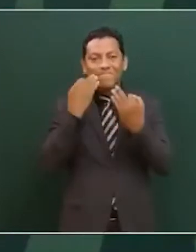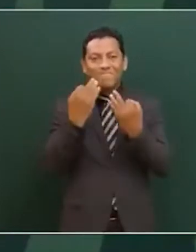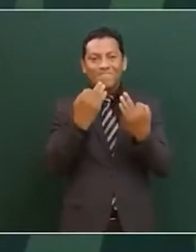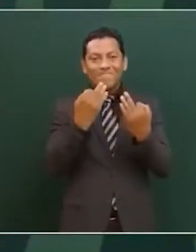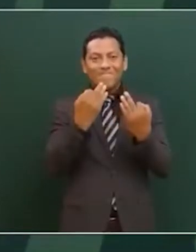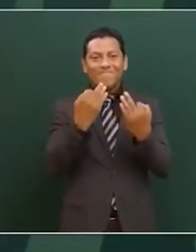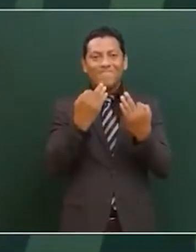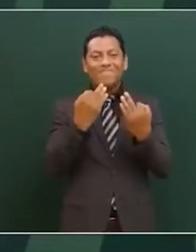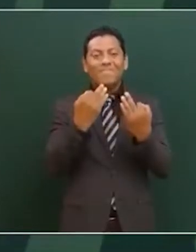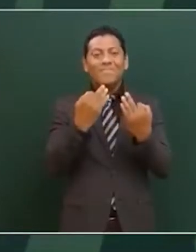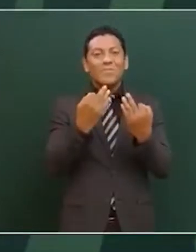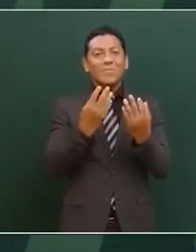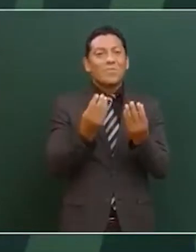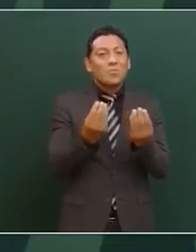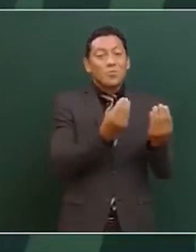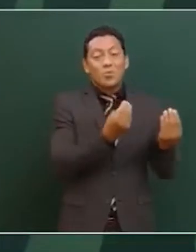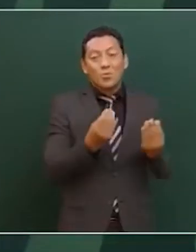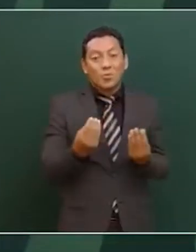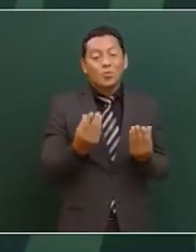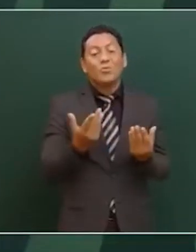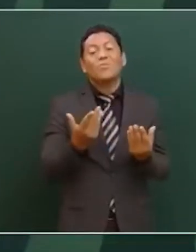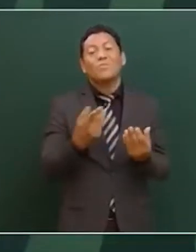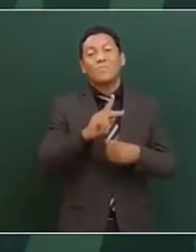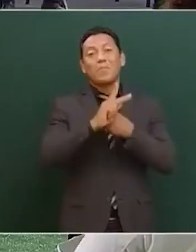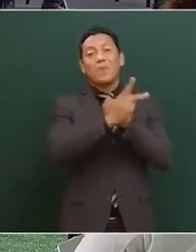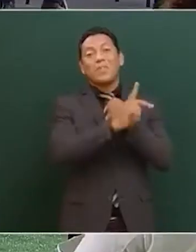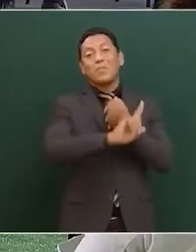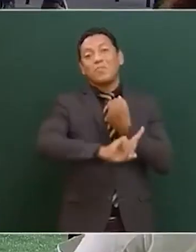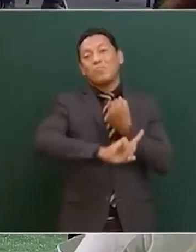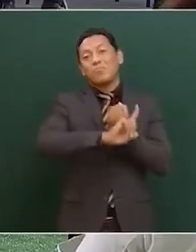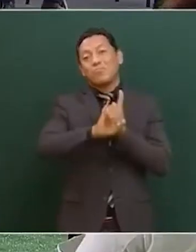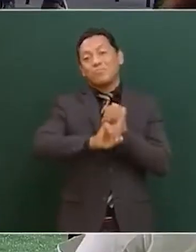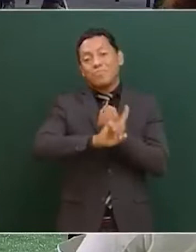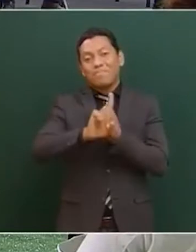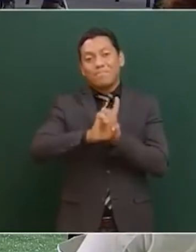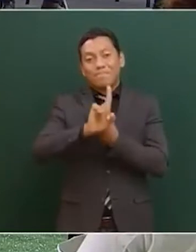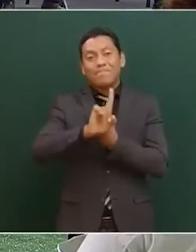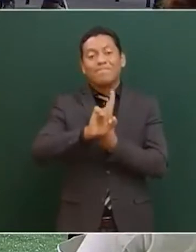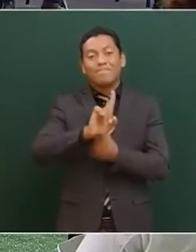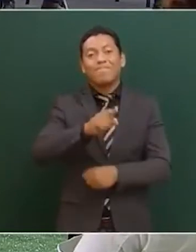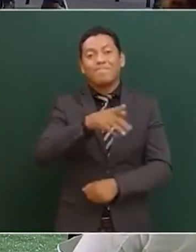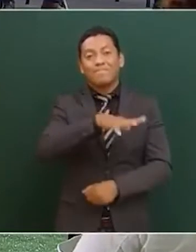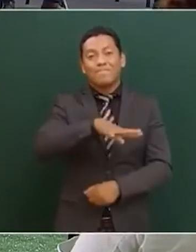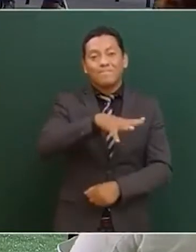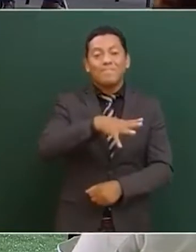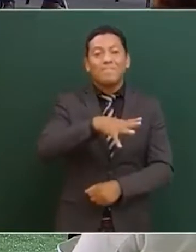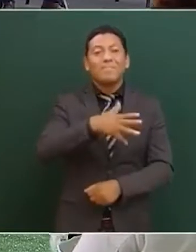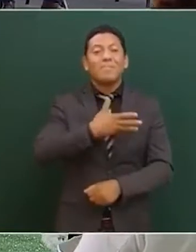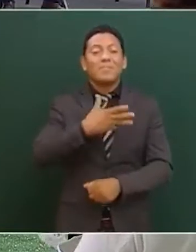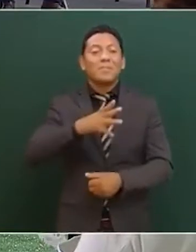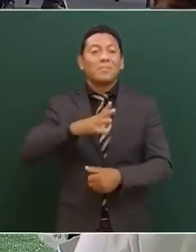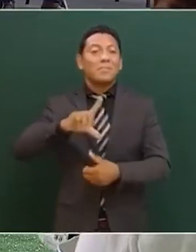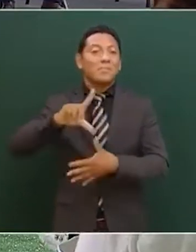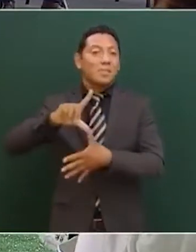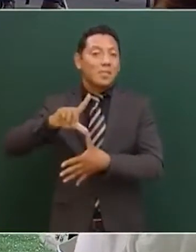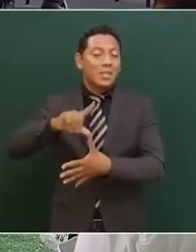Hay muchos países con problemas en América Latina,